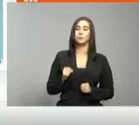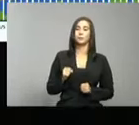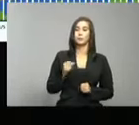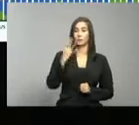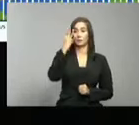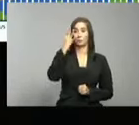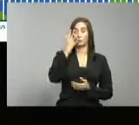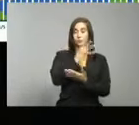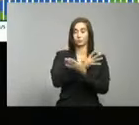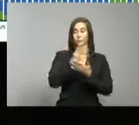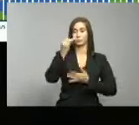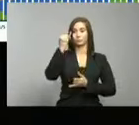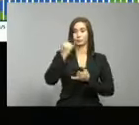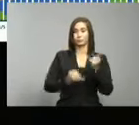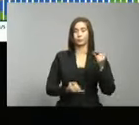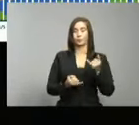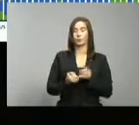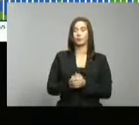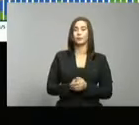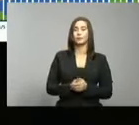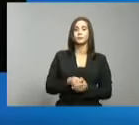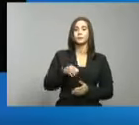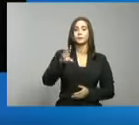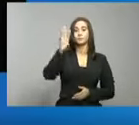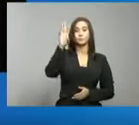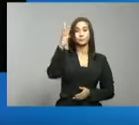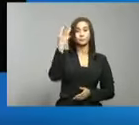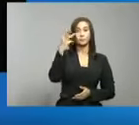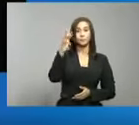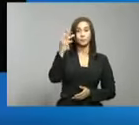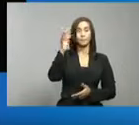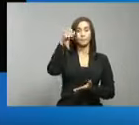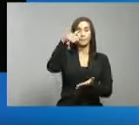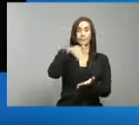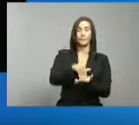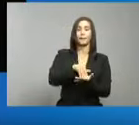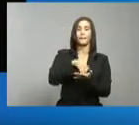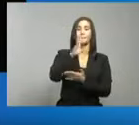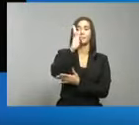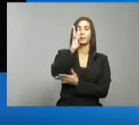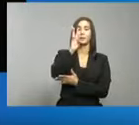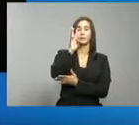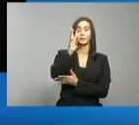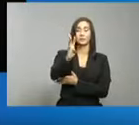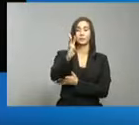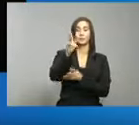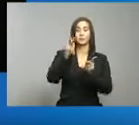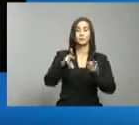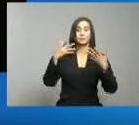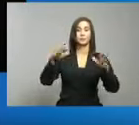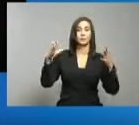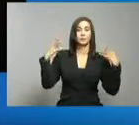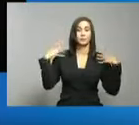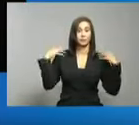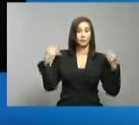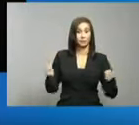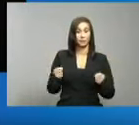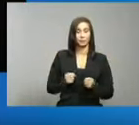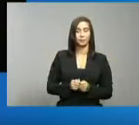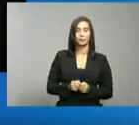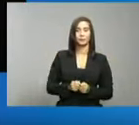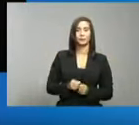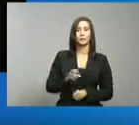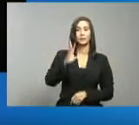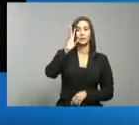últimas cuatro semanas y 16.006 recuperados, 6 nuevos fallecimientos